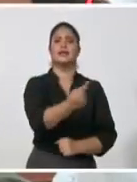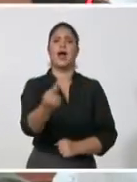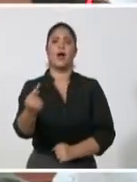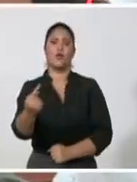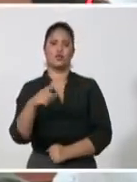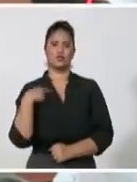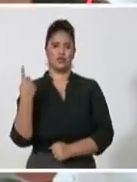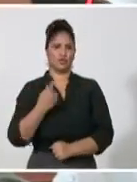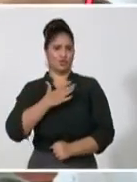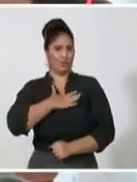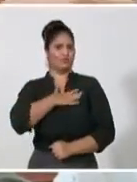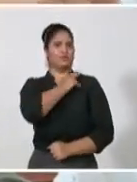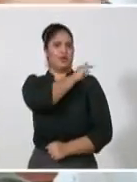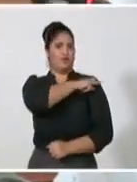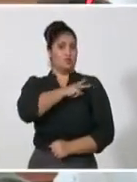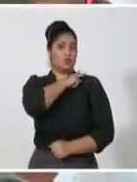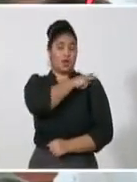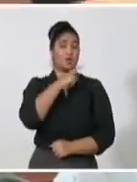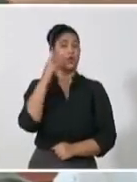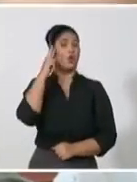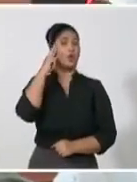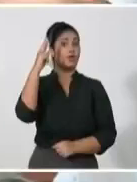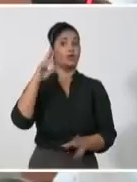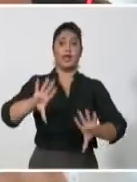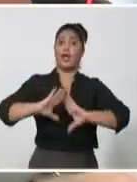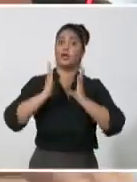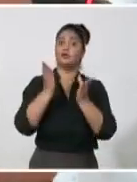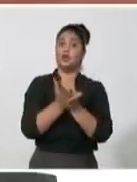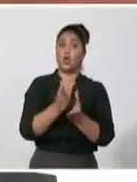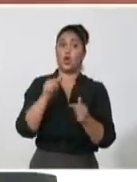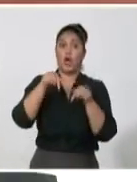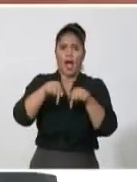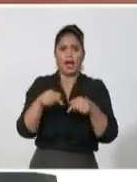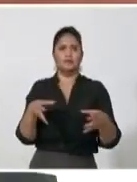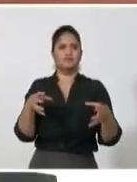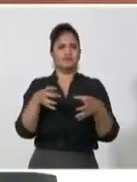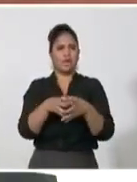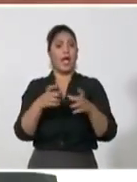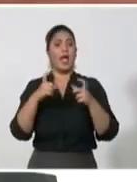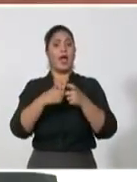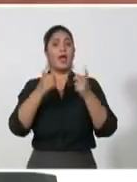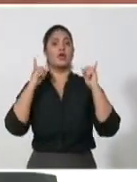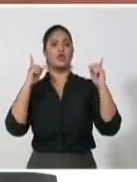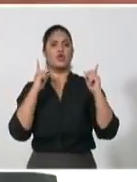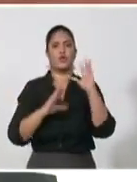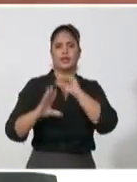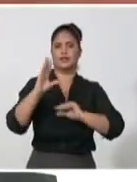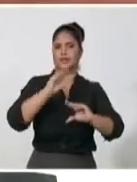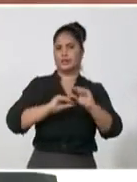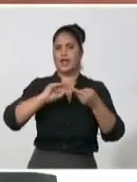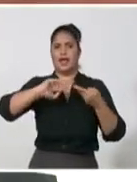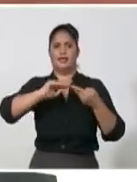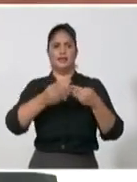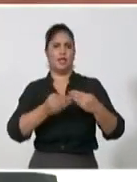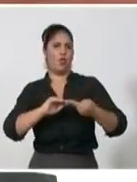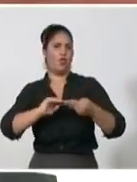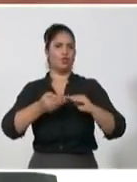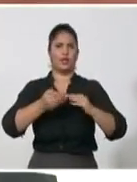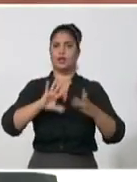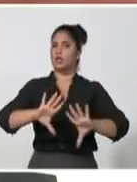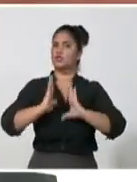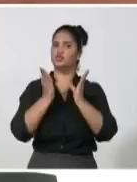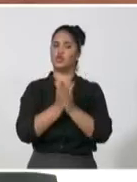recordar que hay una dirección colectiva donde se discuten estos asuntos. El desconocimiento a cada nivel de